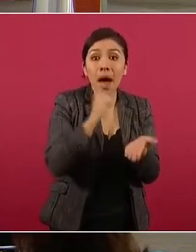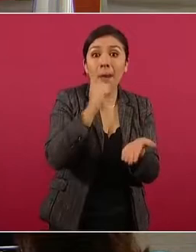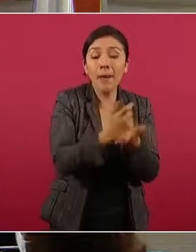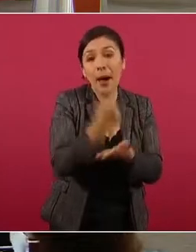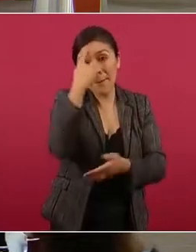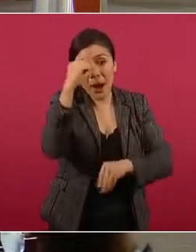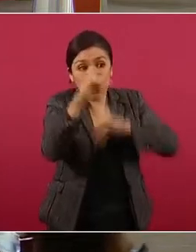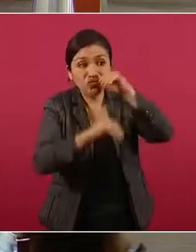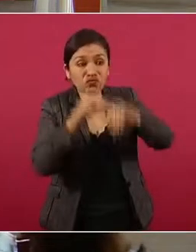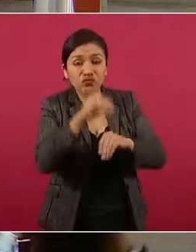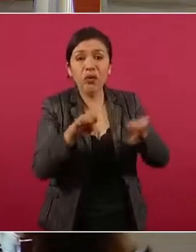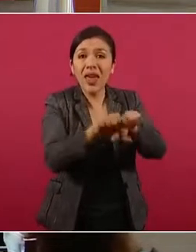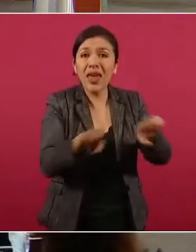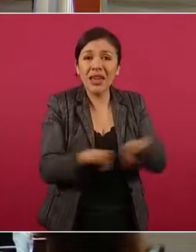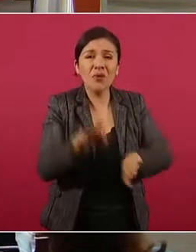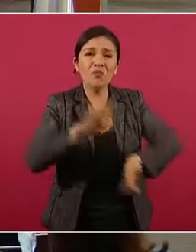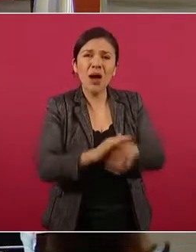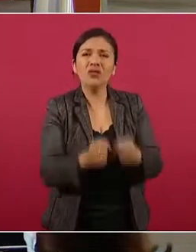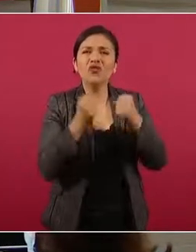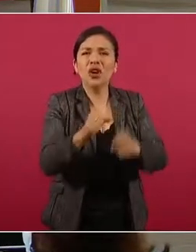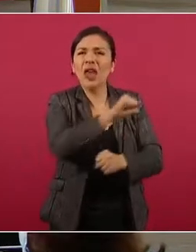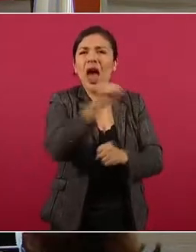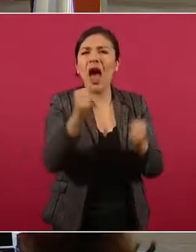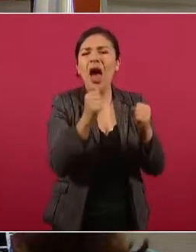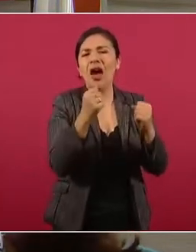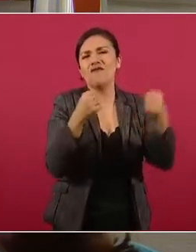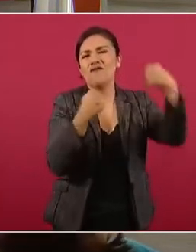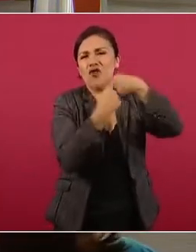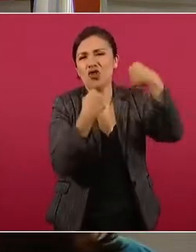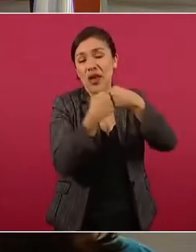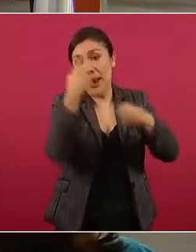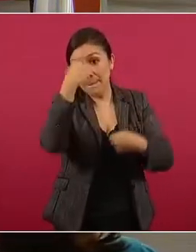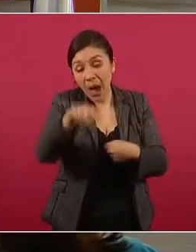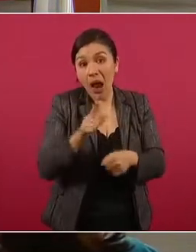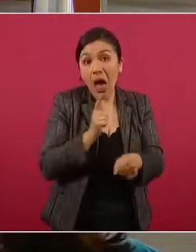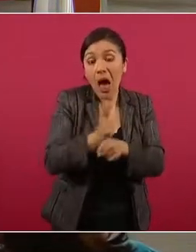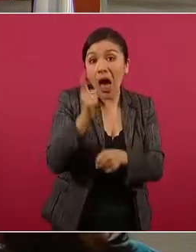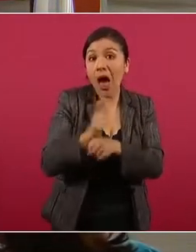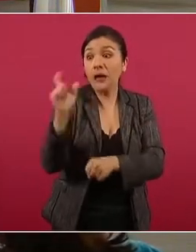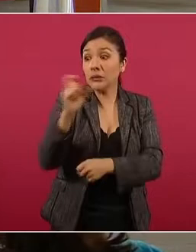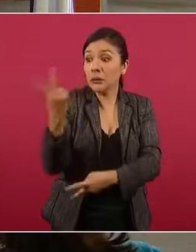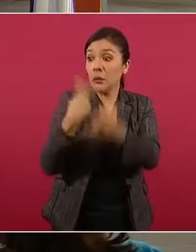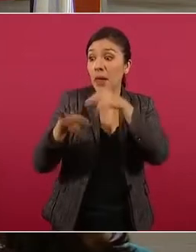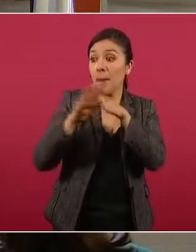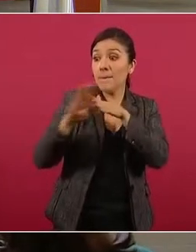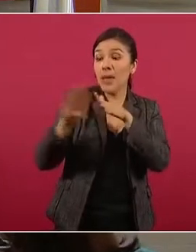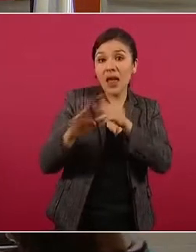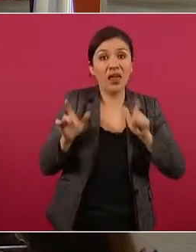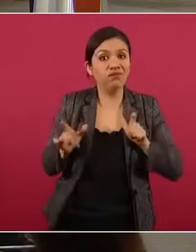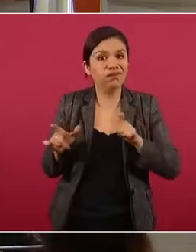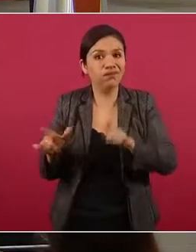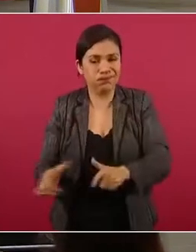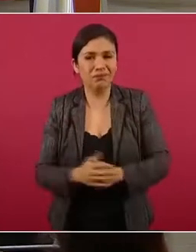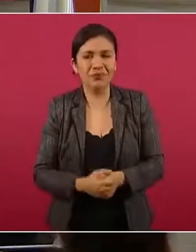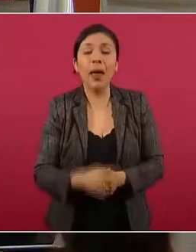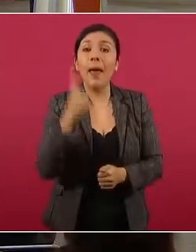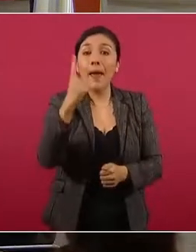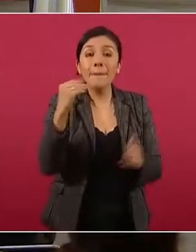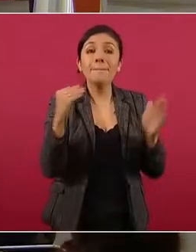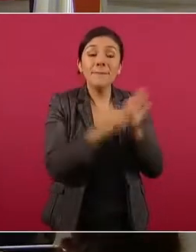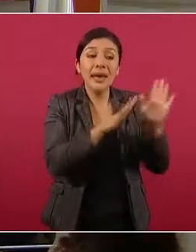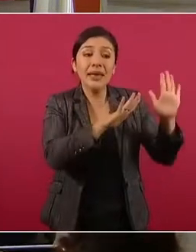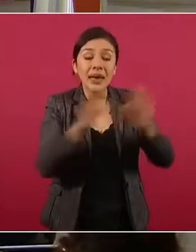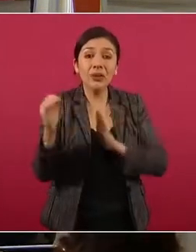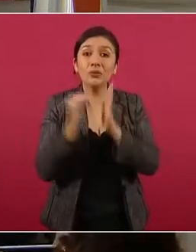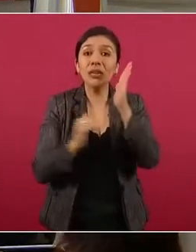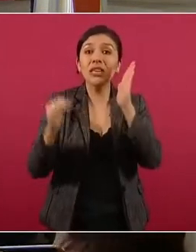equipamiento de la frontera para detectar y evitar que lleguen migrantes. 1.500 millones de